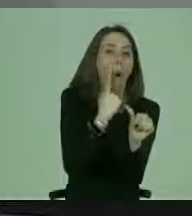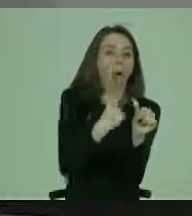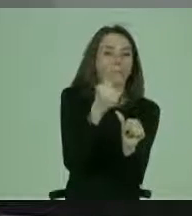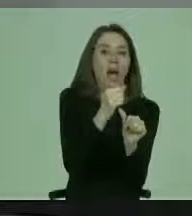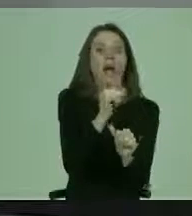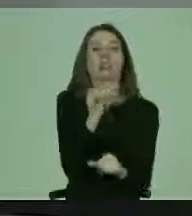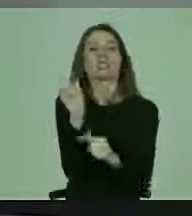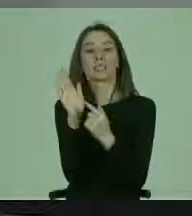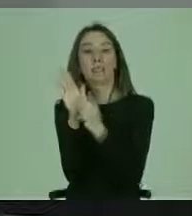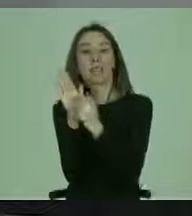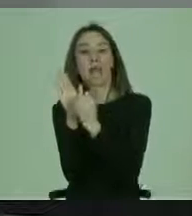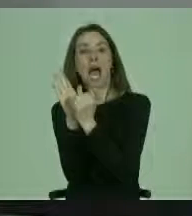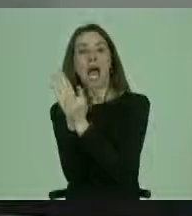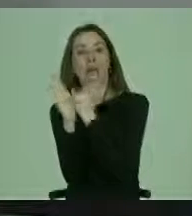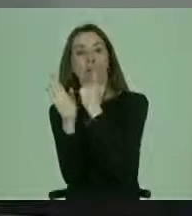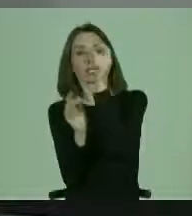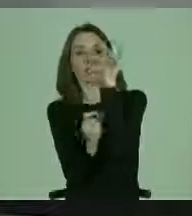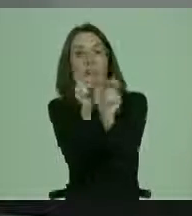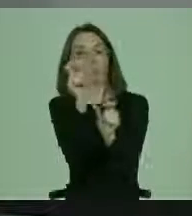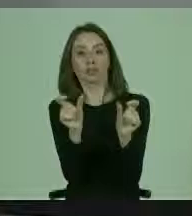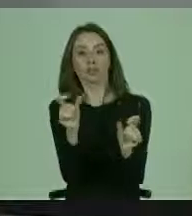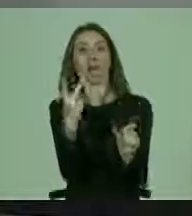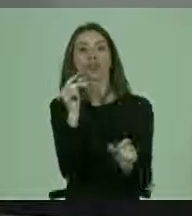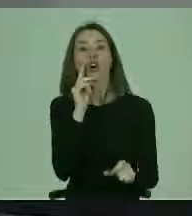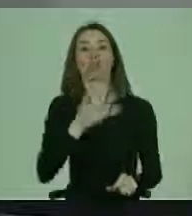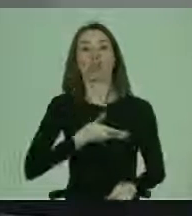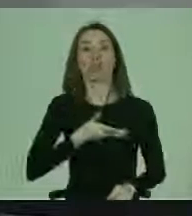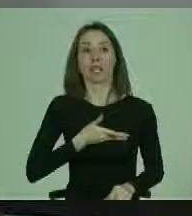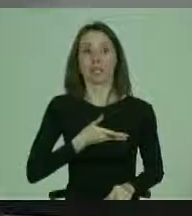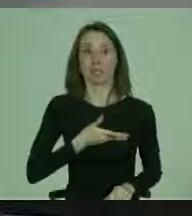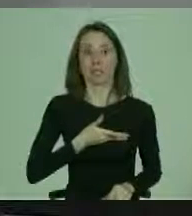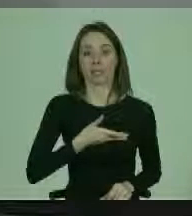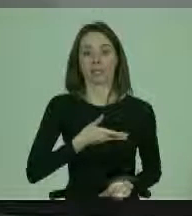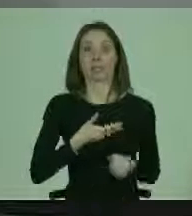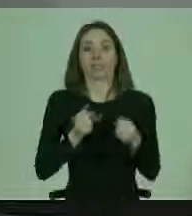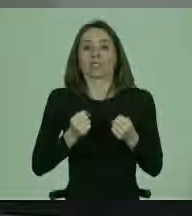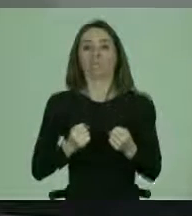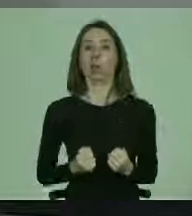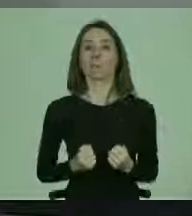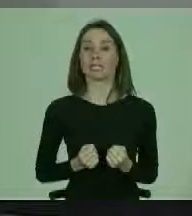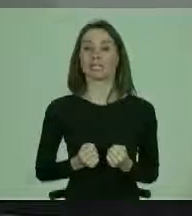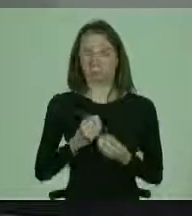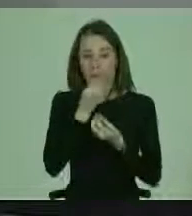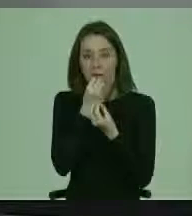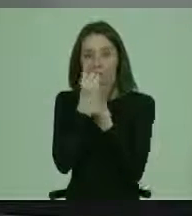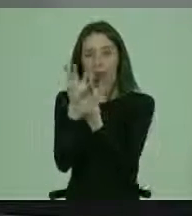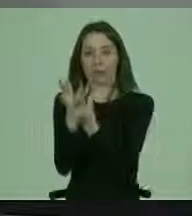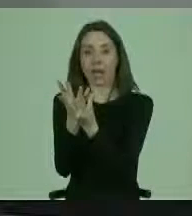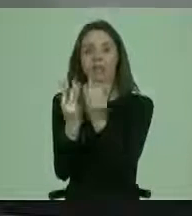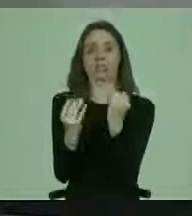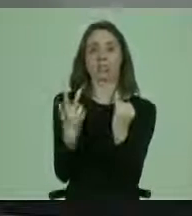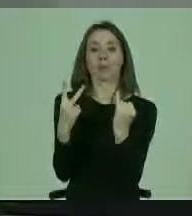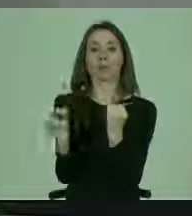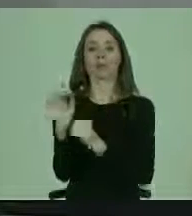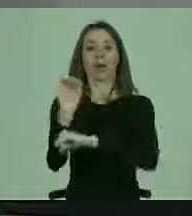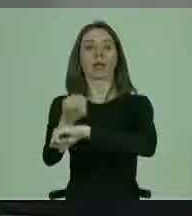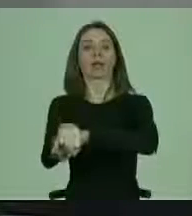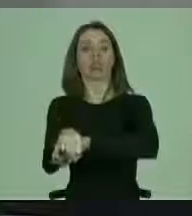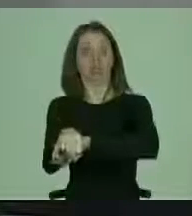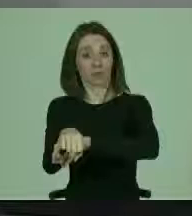personas, como dice el artículo, que carecen de la capacidad para manifestar su consentimiento.